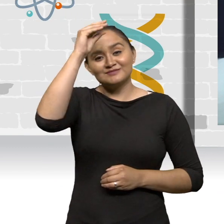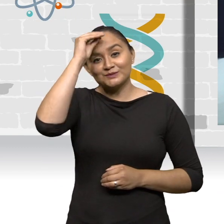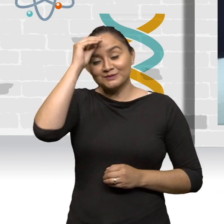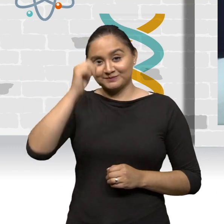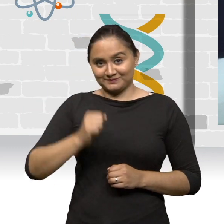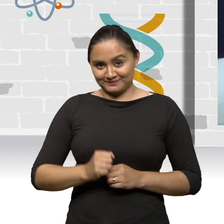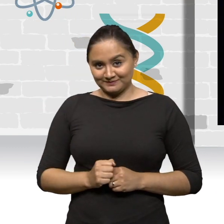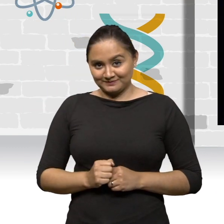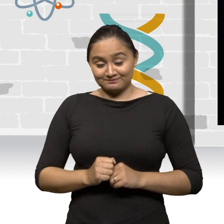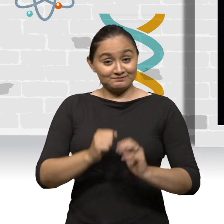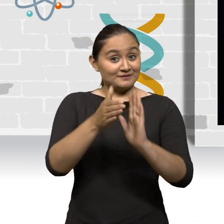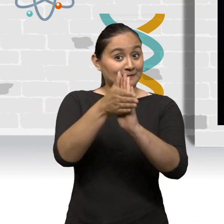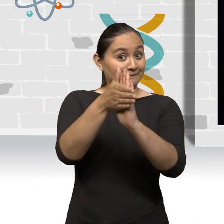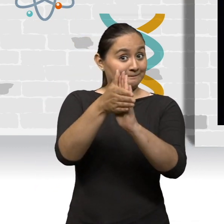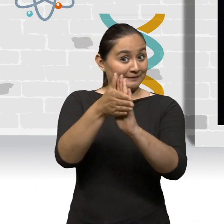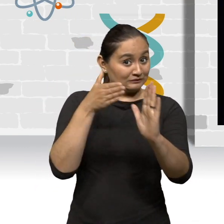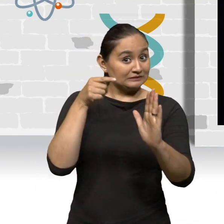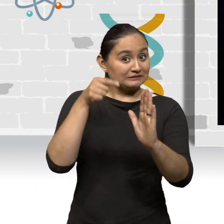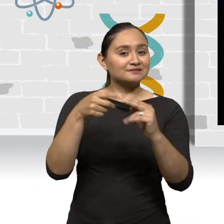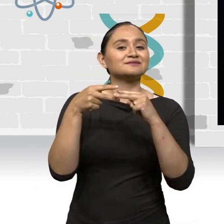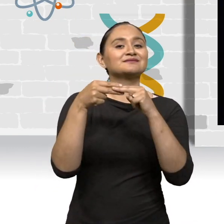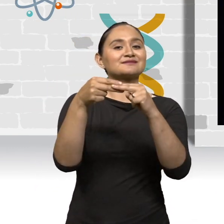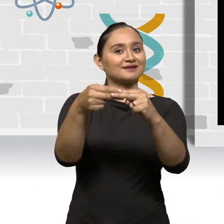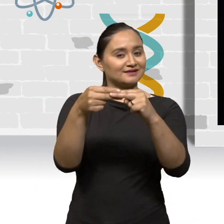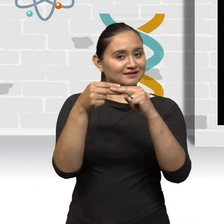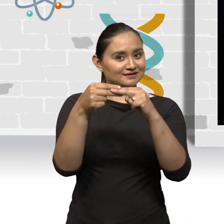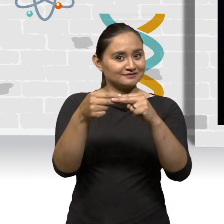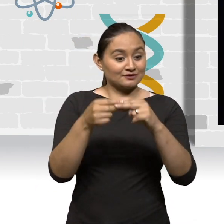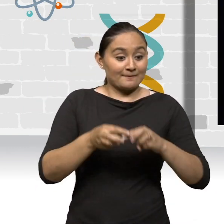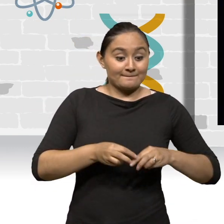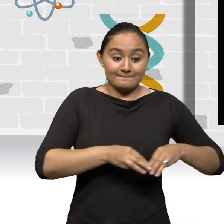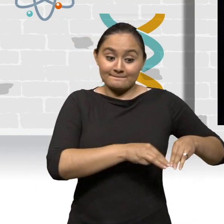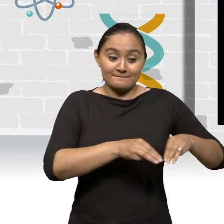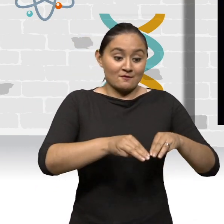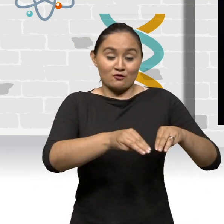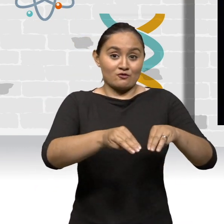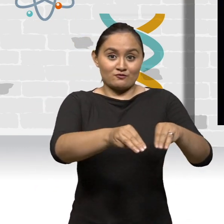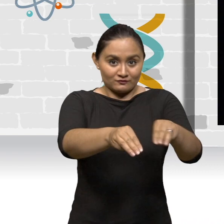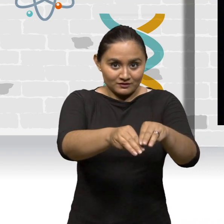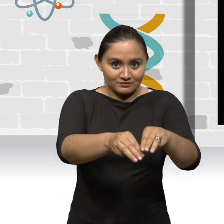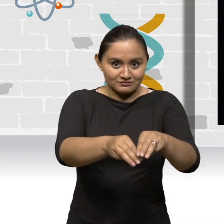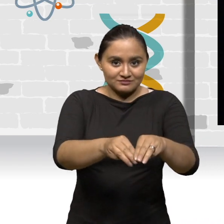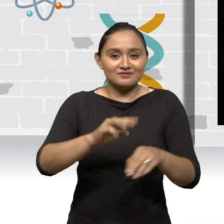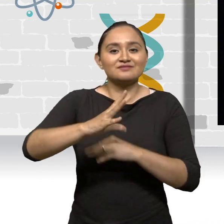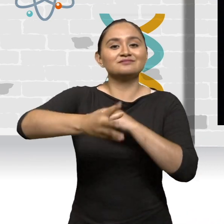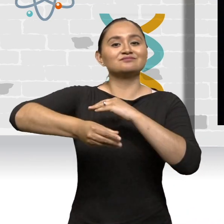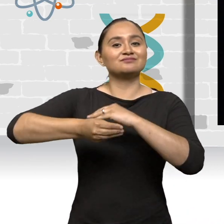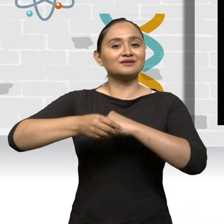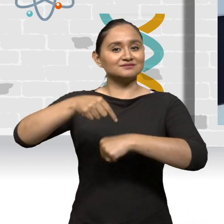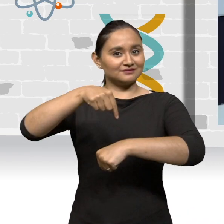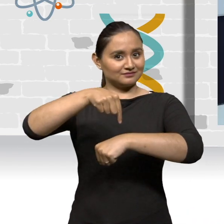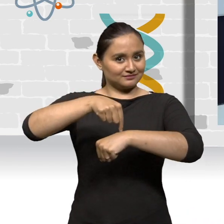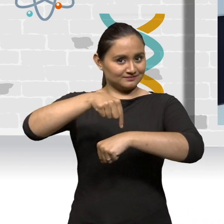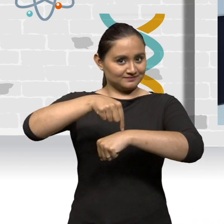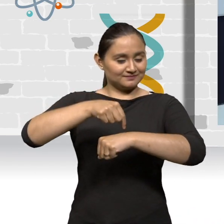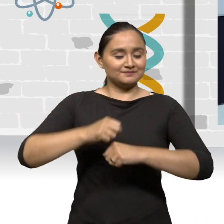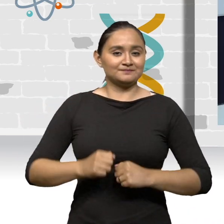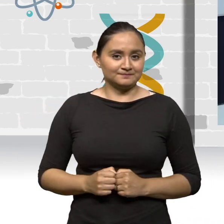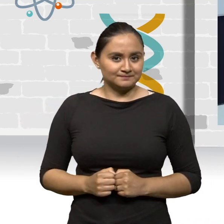hemos aprendido que la velocidad es la relación entre la variación de posición y el intervalo de tiempo.